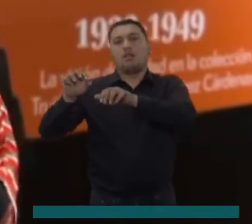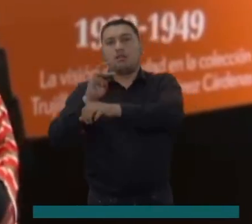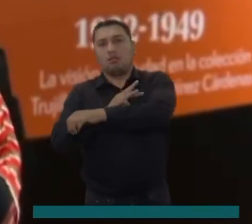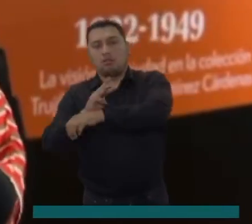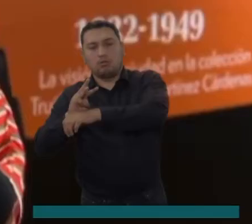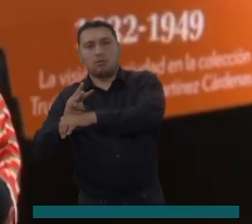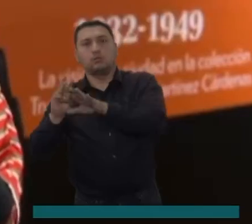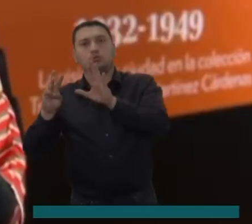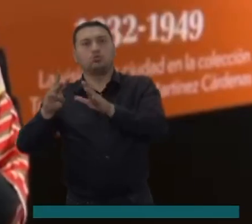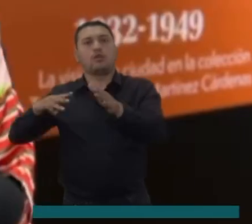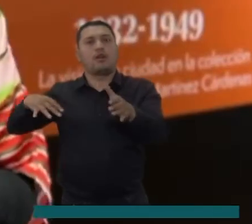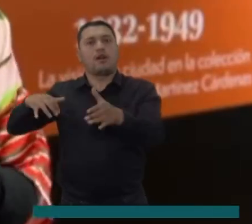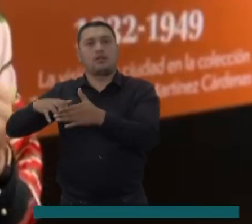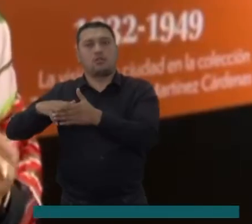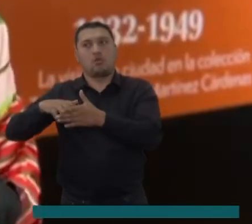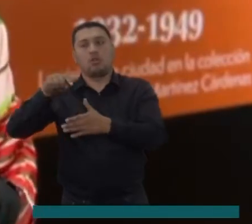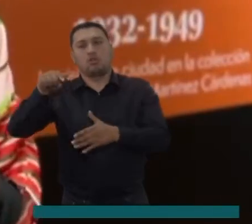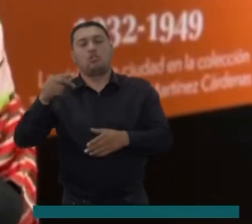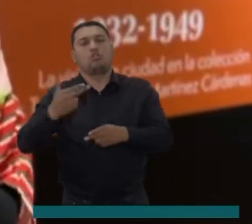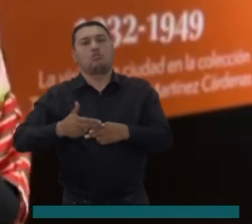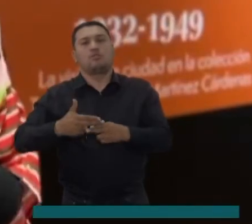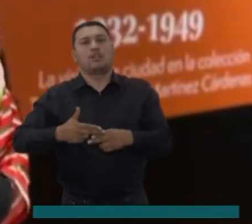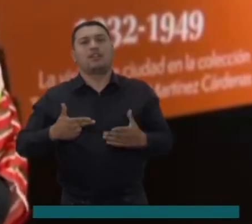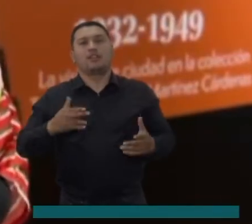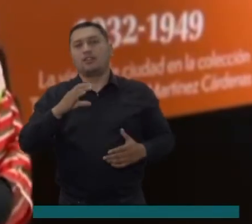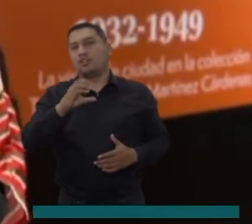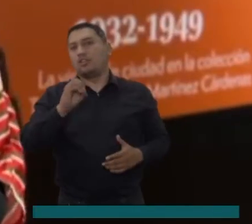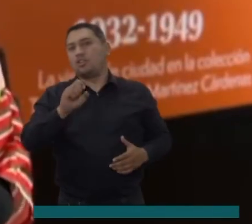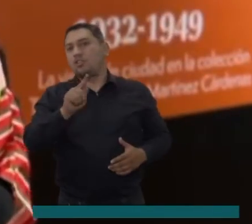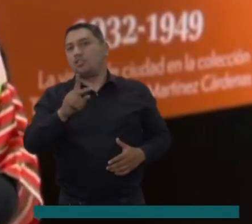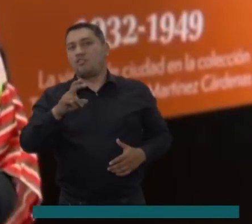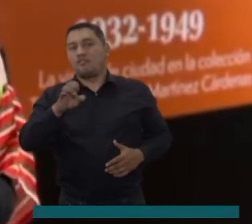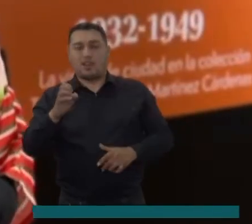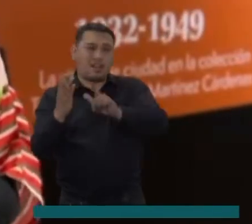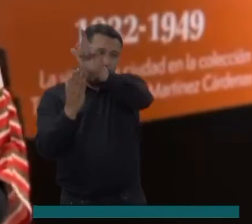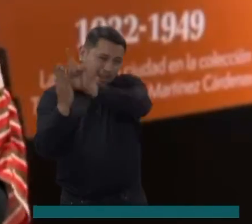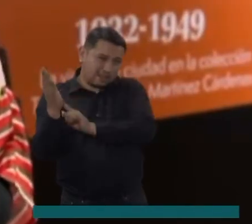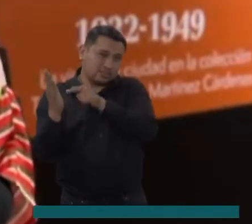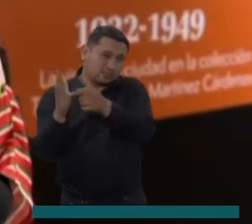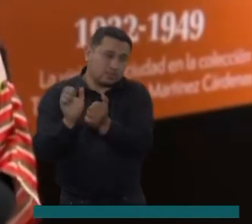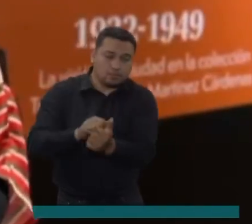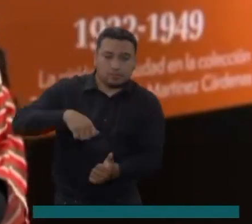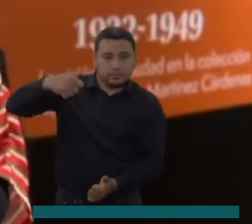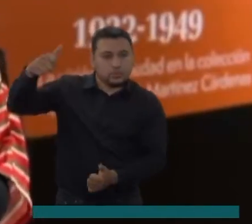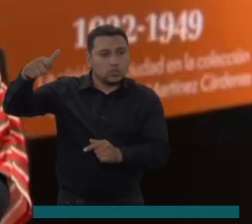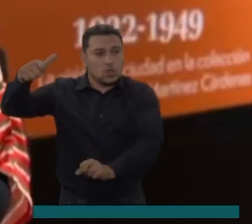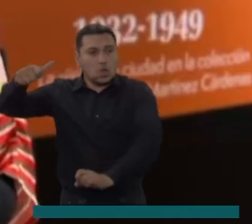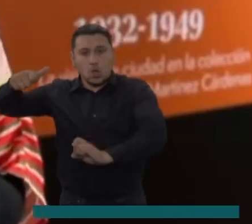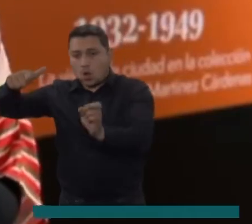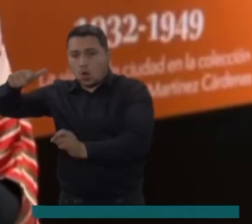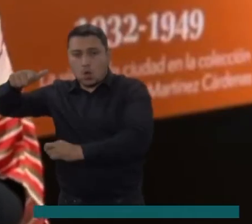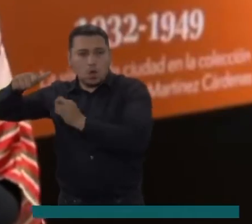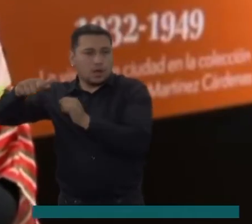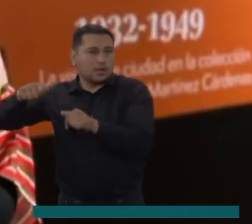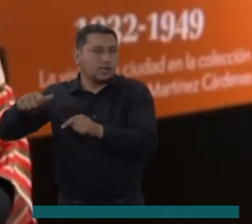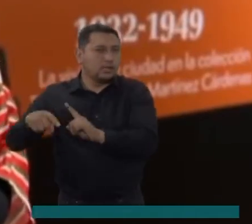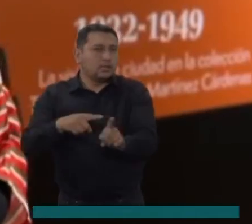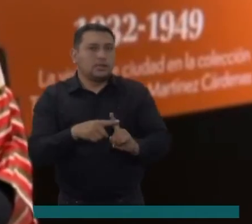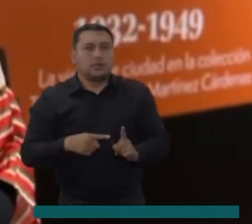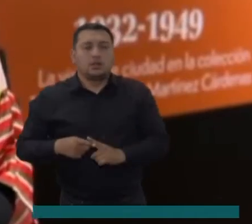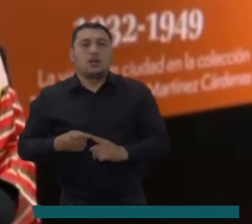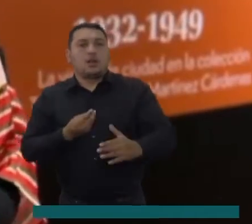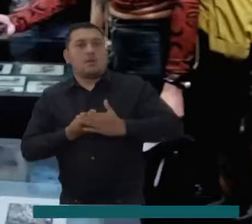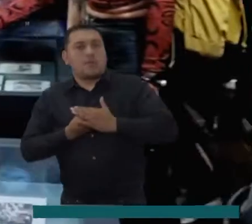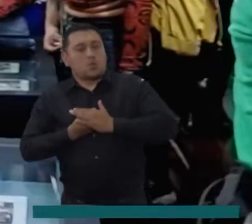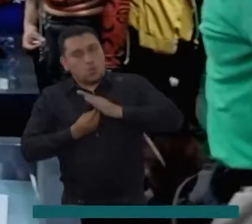y buscar el cofre. Allí encuentran el gran listado de todos los tesoros del patrimonio documental que